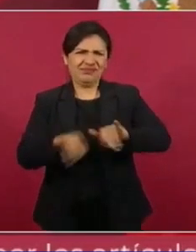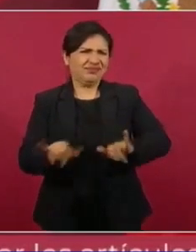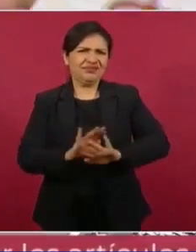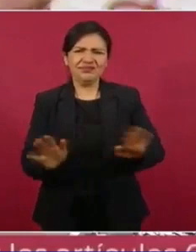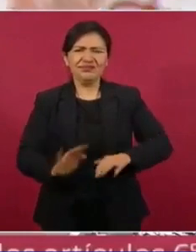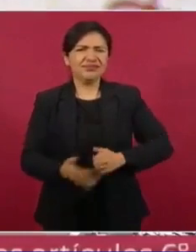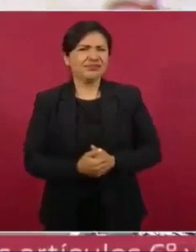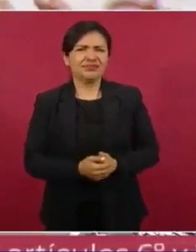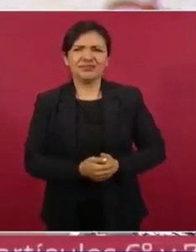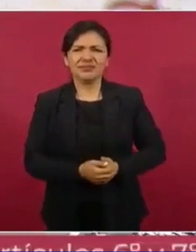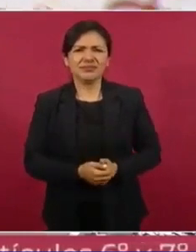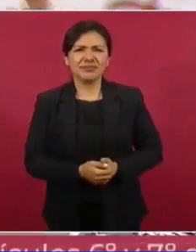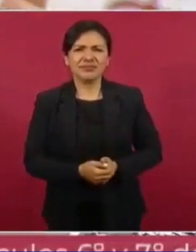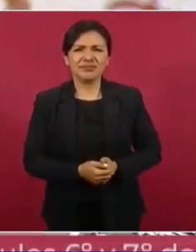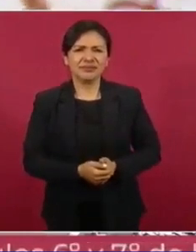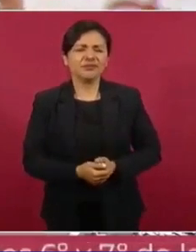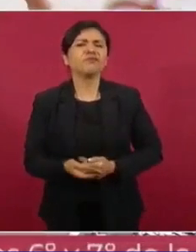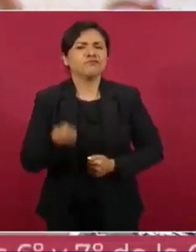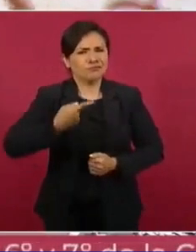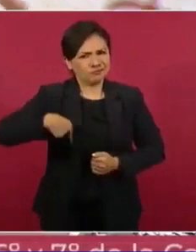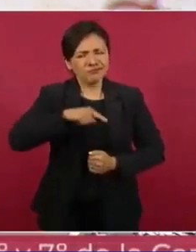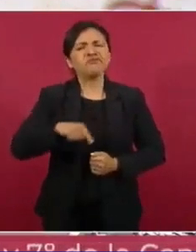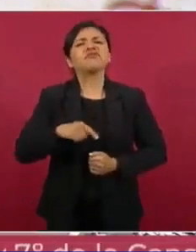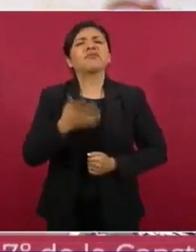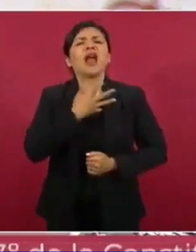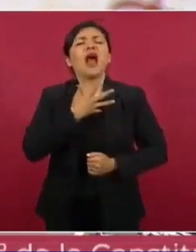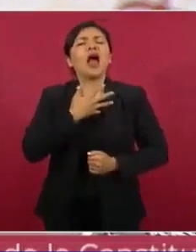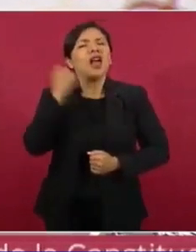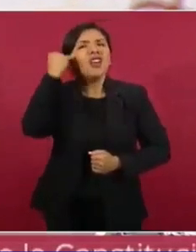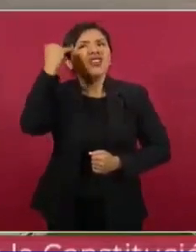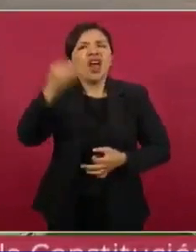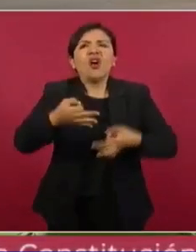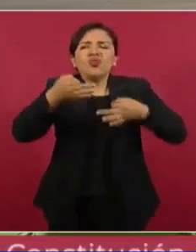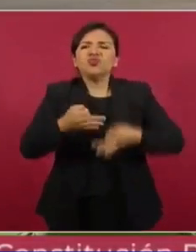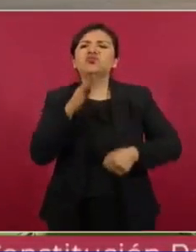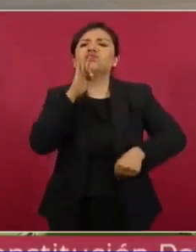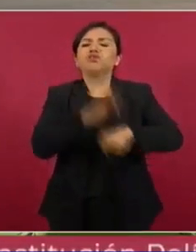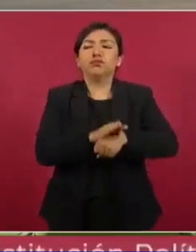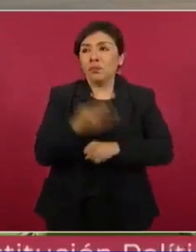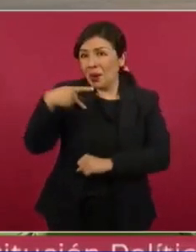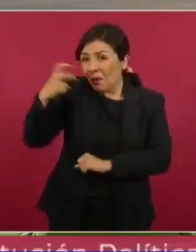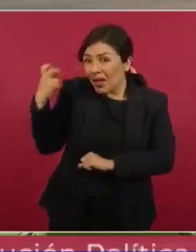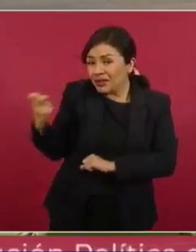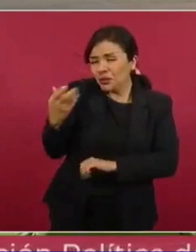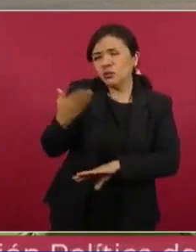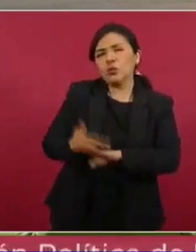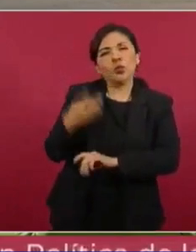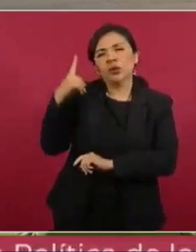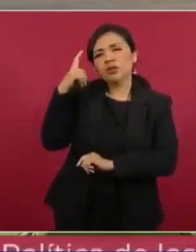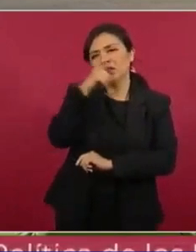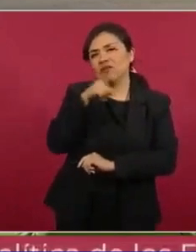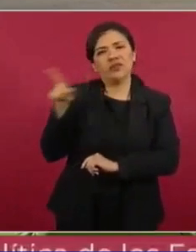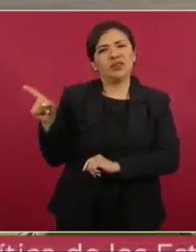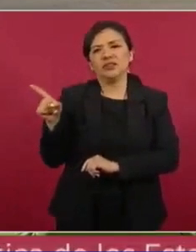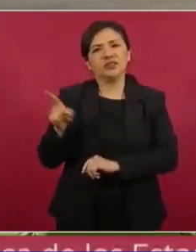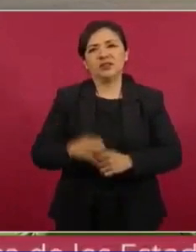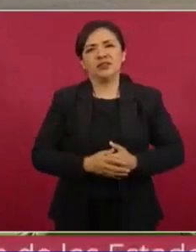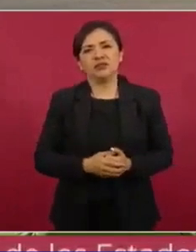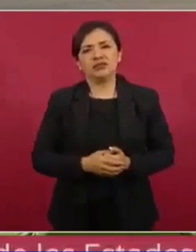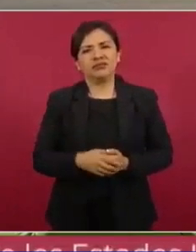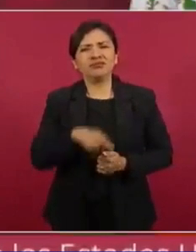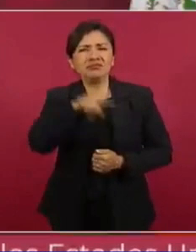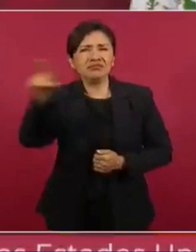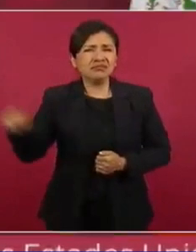nosotros tenemos principios, tenemos ideales, pero eso está muy difícil que lo